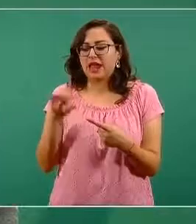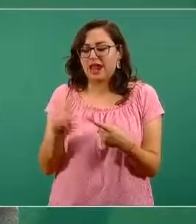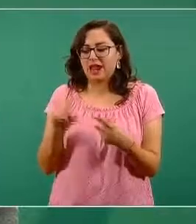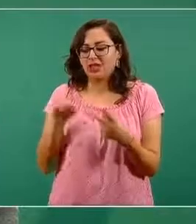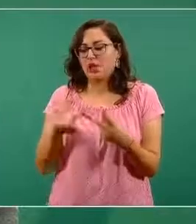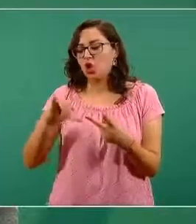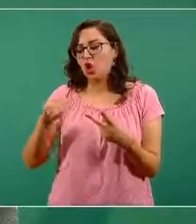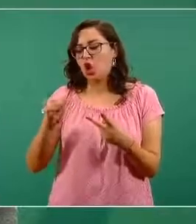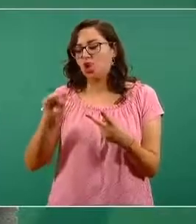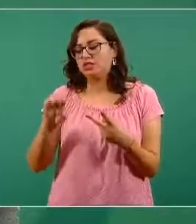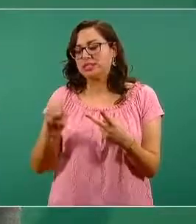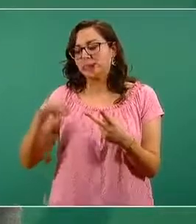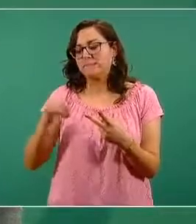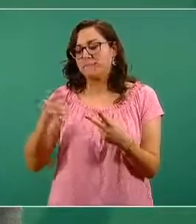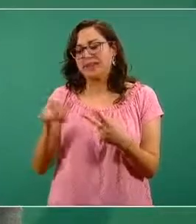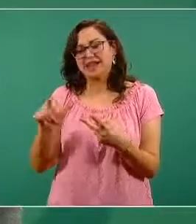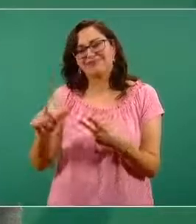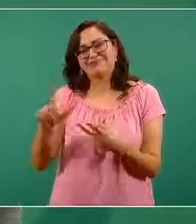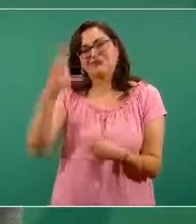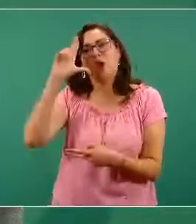hola hijos, seguro me están viendo.